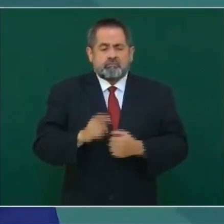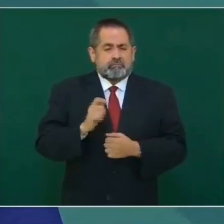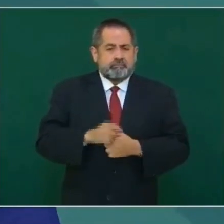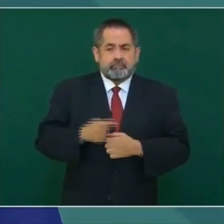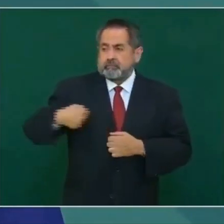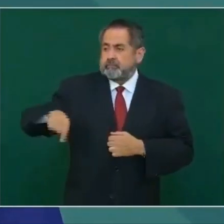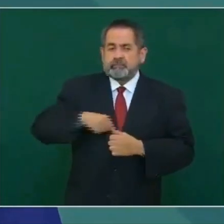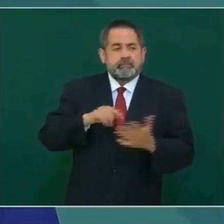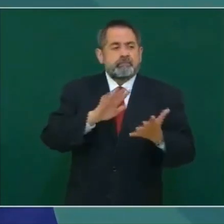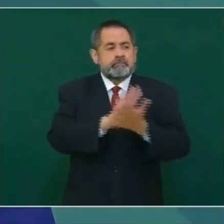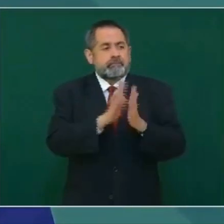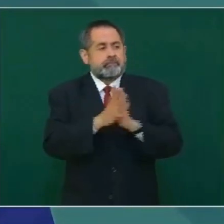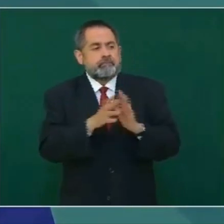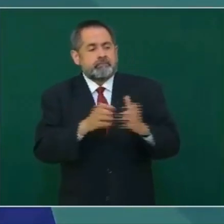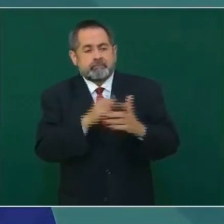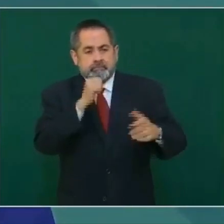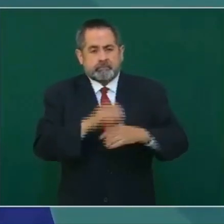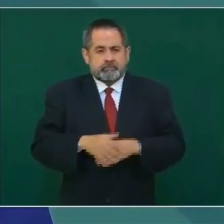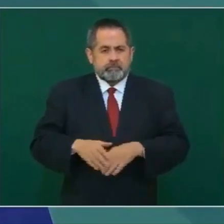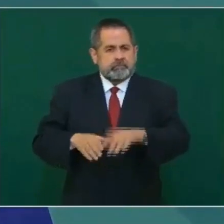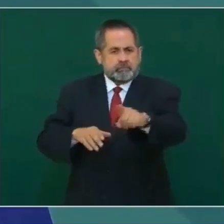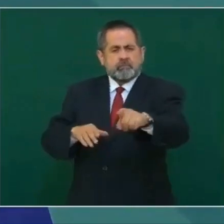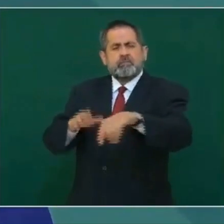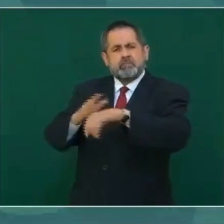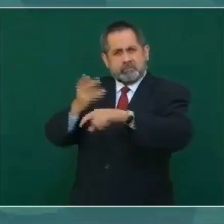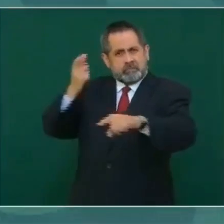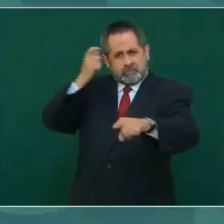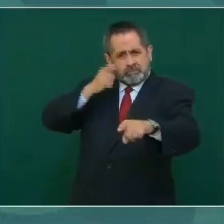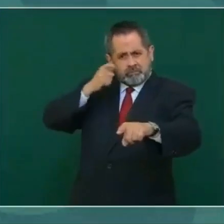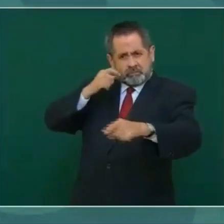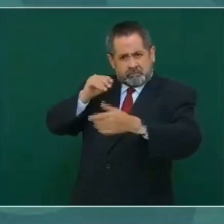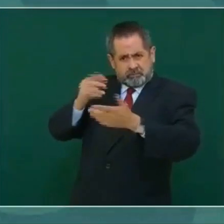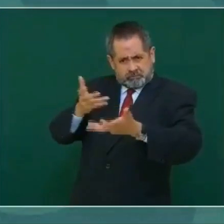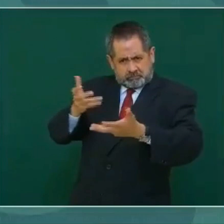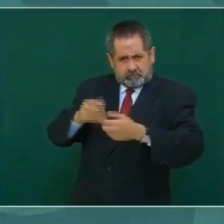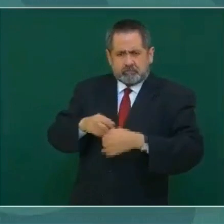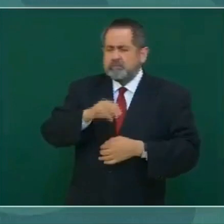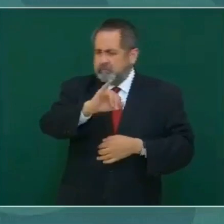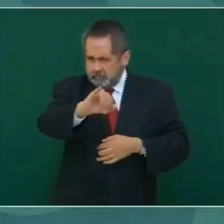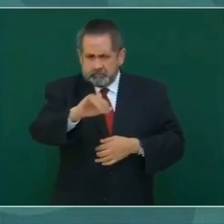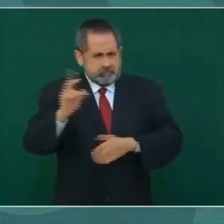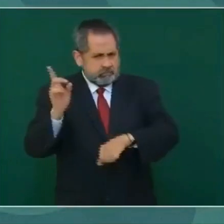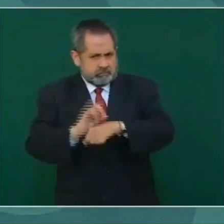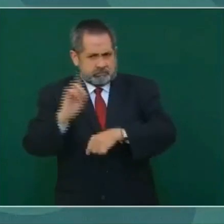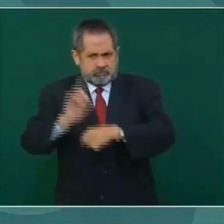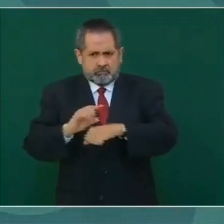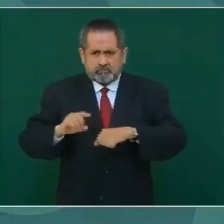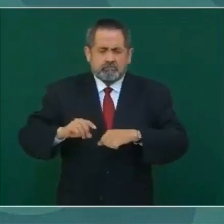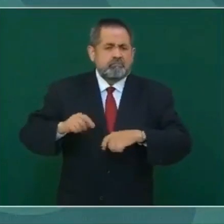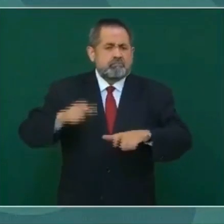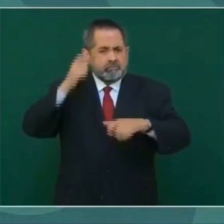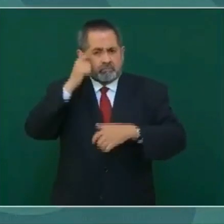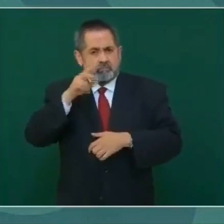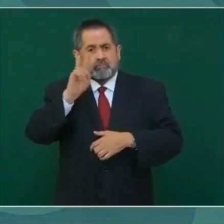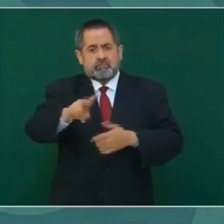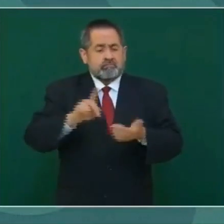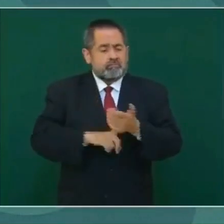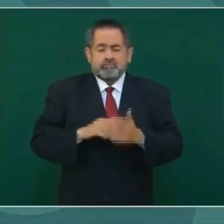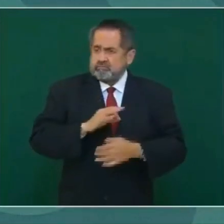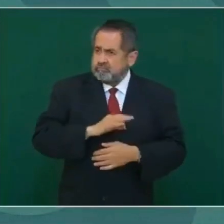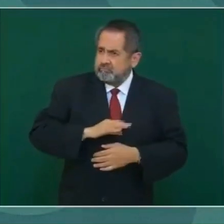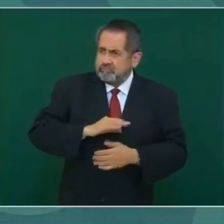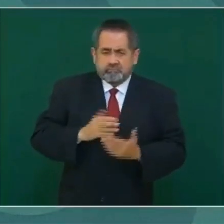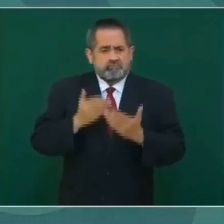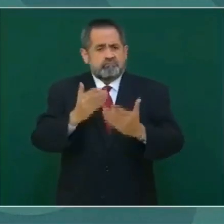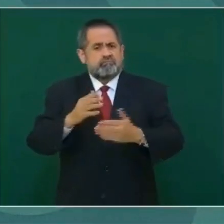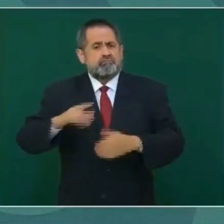de complicidad. ¿Se está actuando en Guerrero? Sí, todos los días. A mí me da mucho gusto y también felicito al